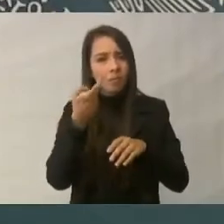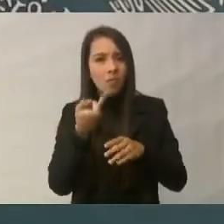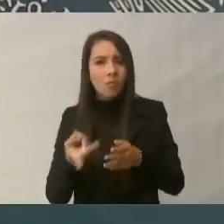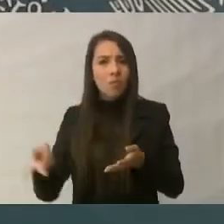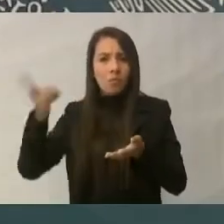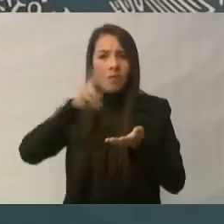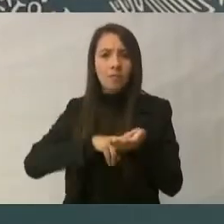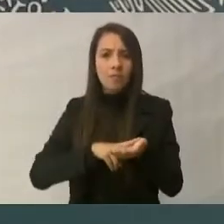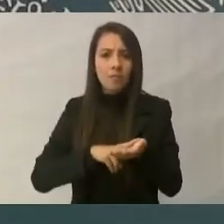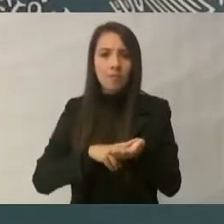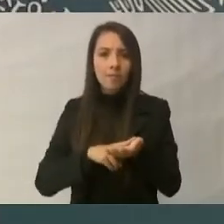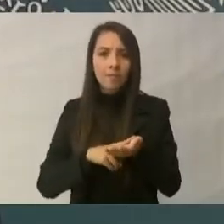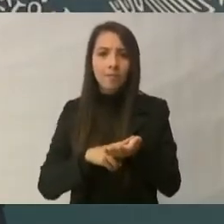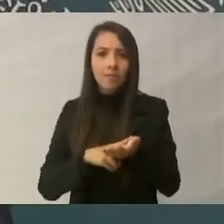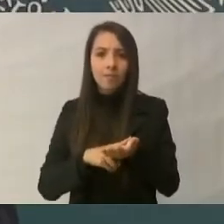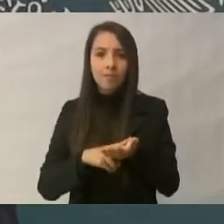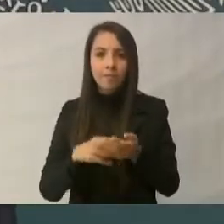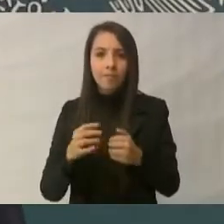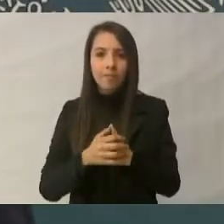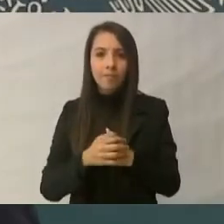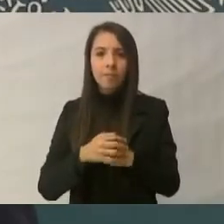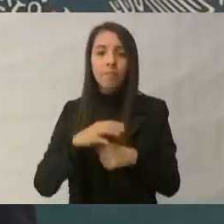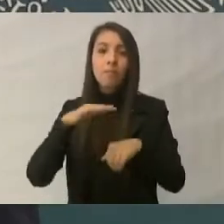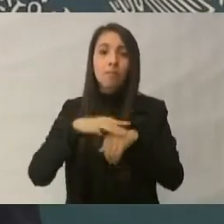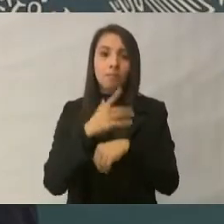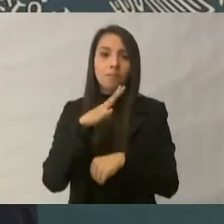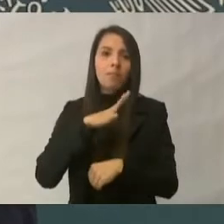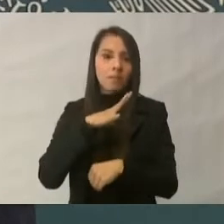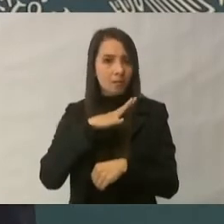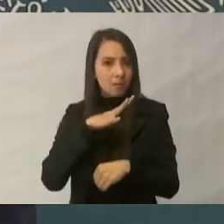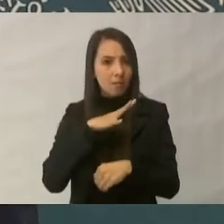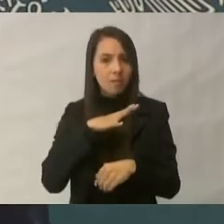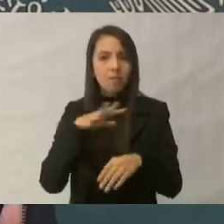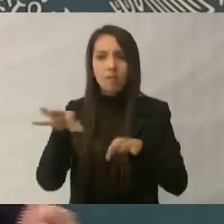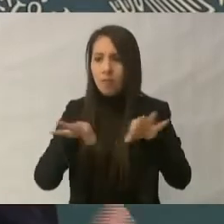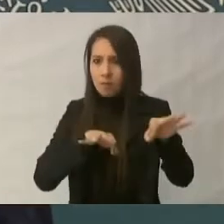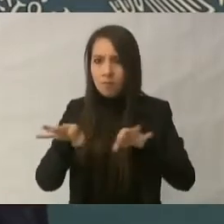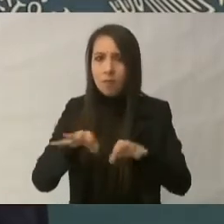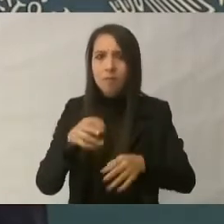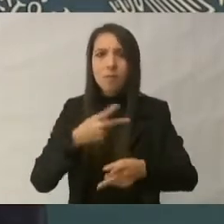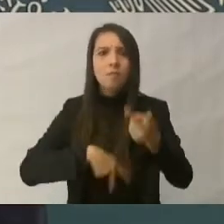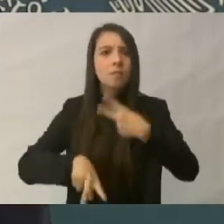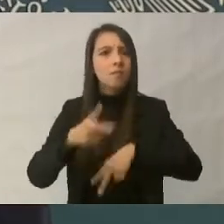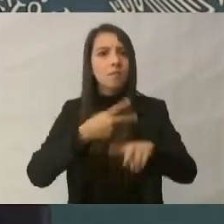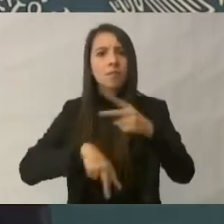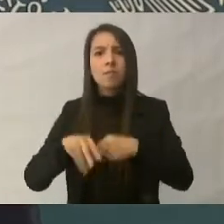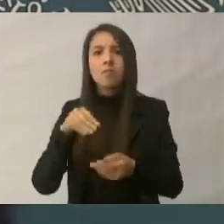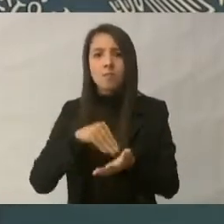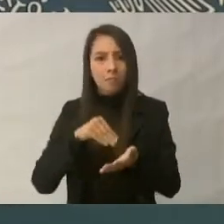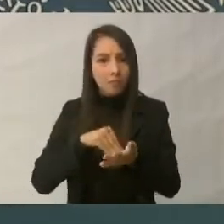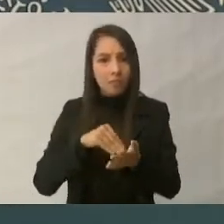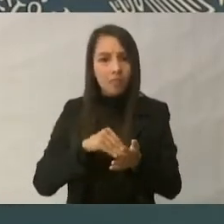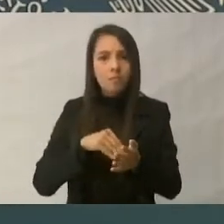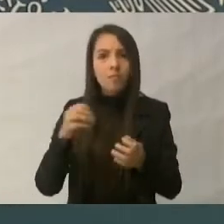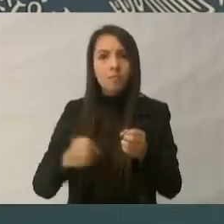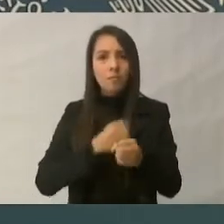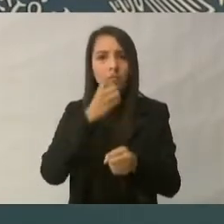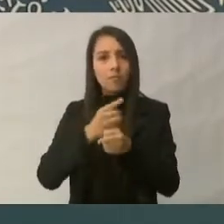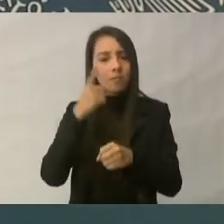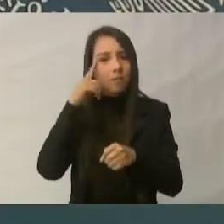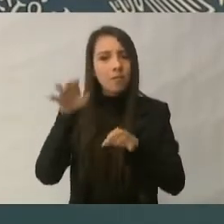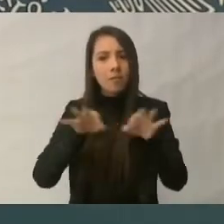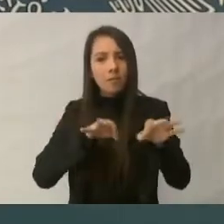había empleo, sigue habiendo empleo, oportunidades de trabajo, pero muy mal